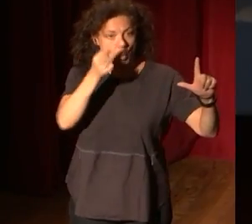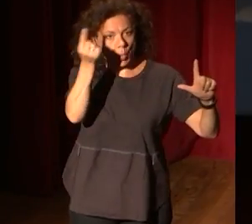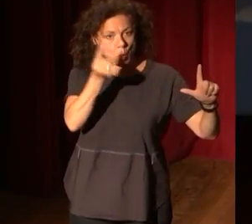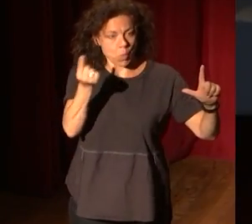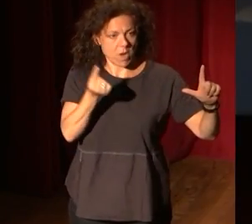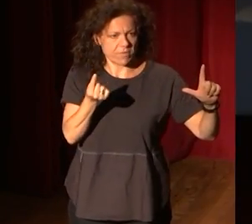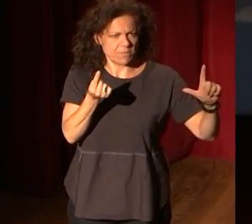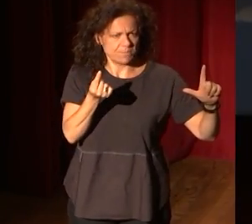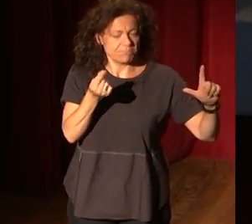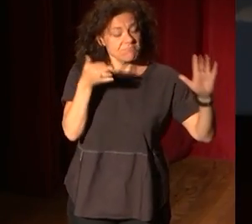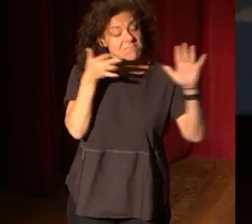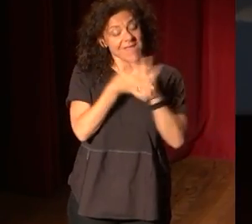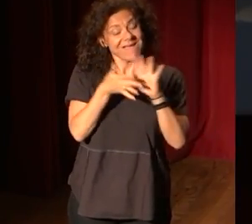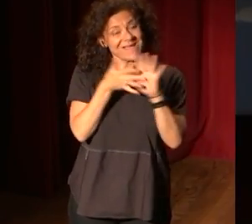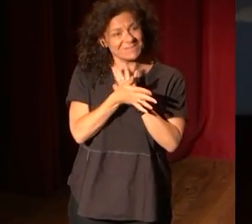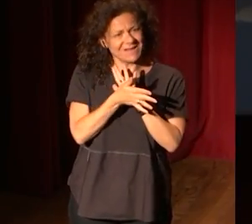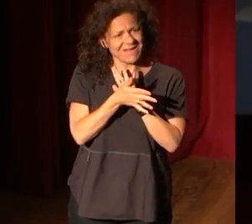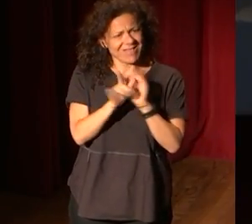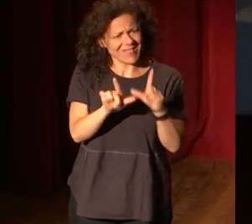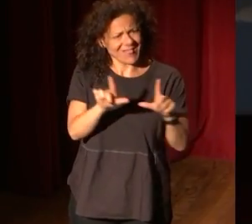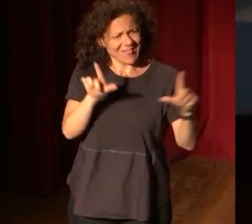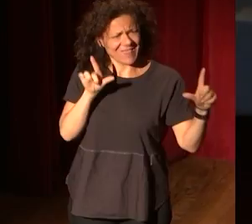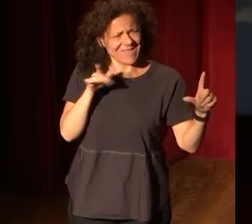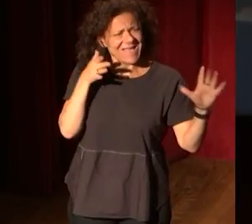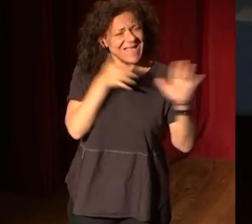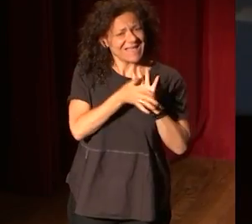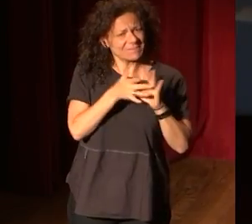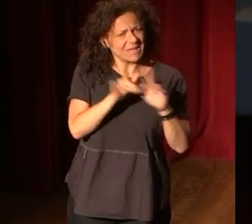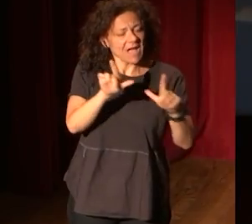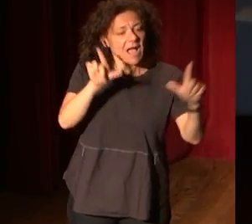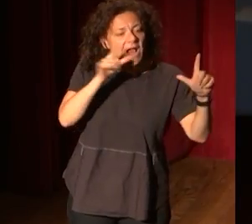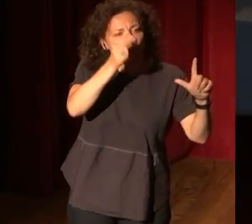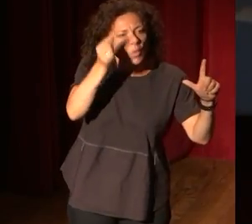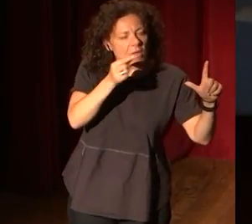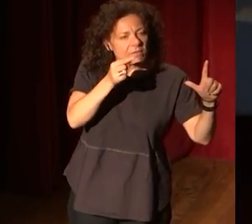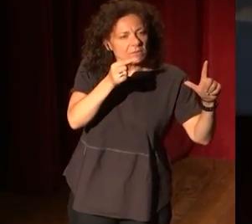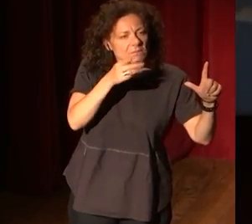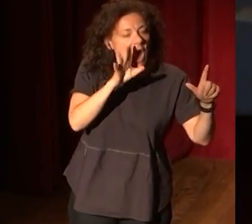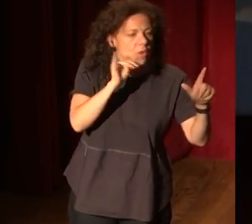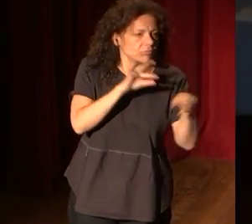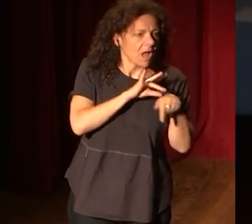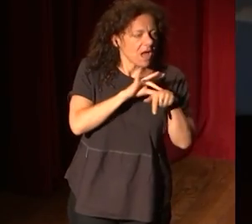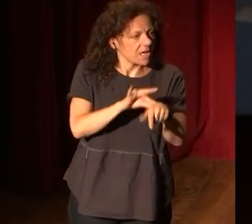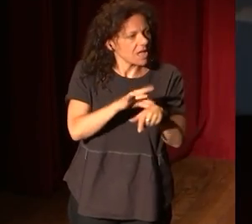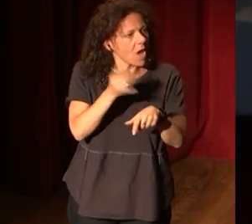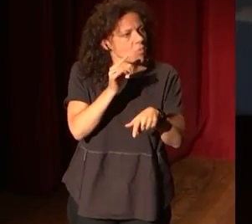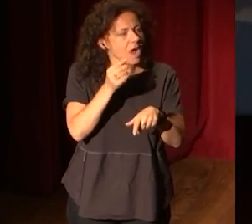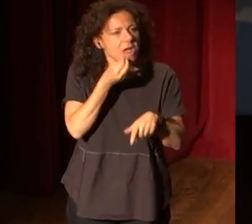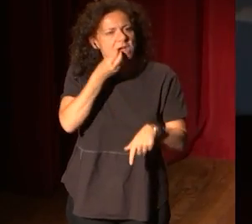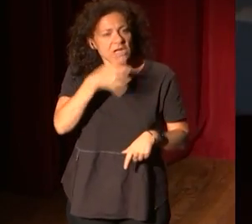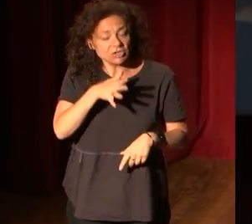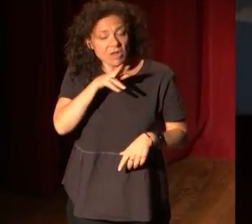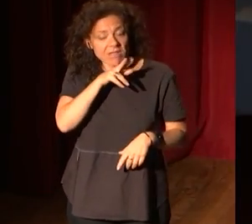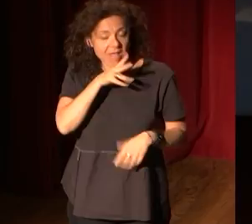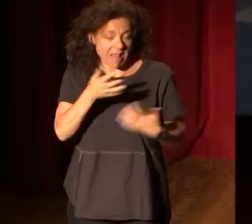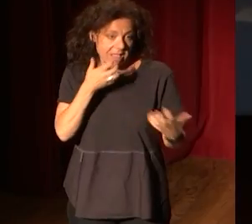Hace una explicación canónica. Cuenta la obra. Cogen una guía, cogen un historial del arte, lo ponen al